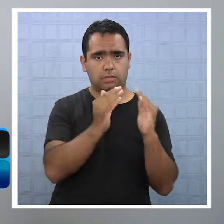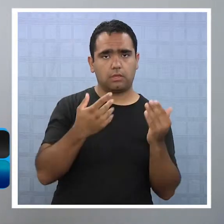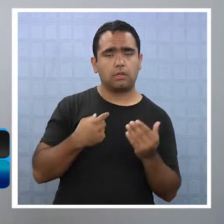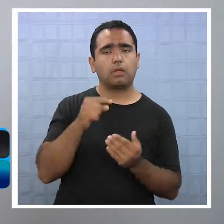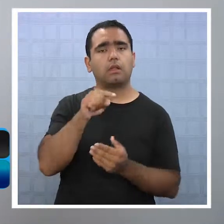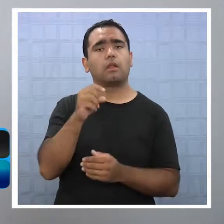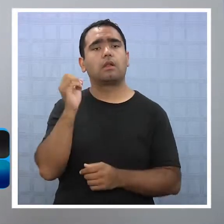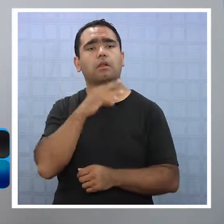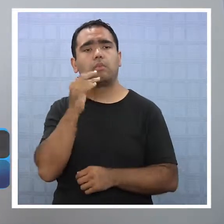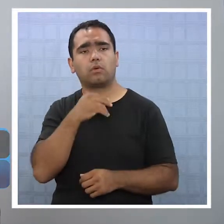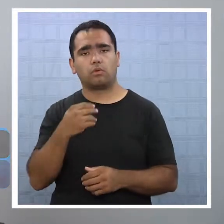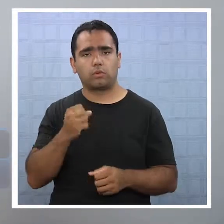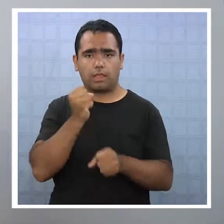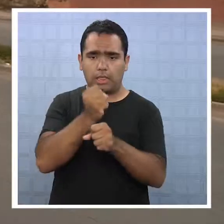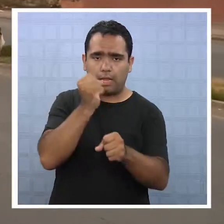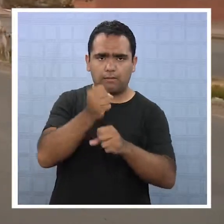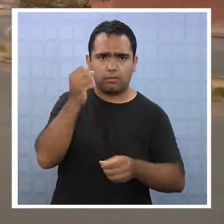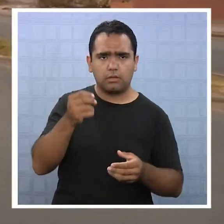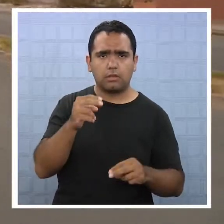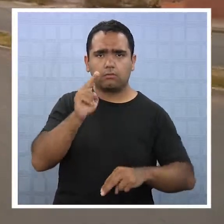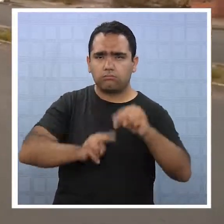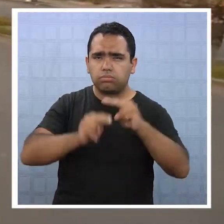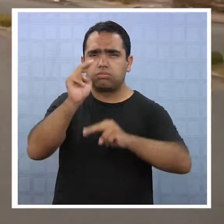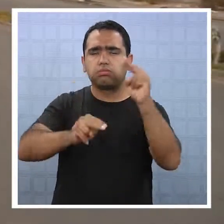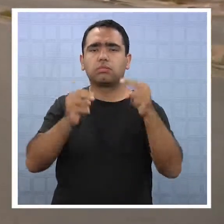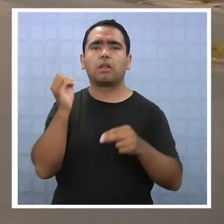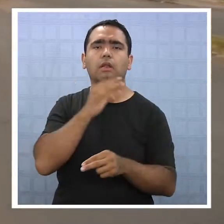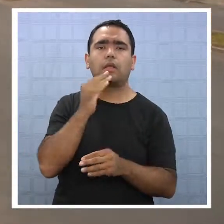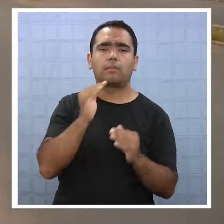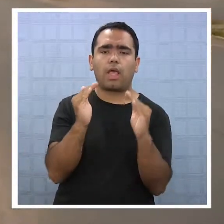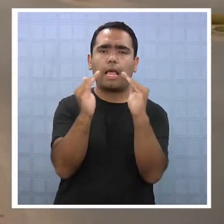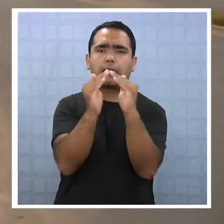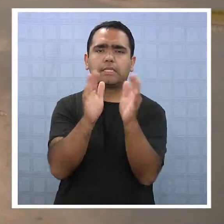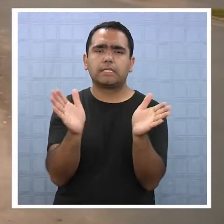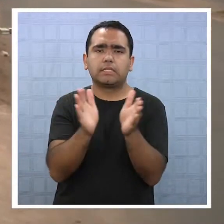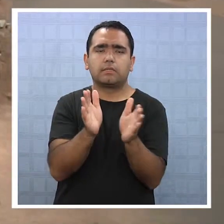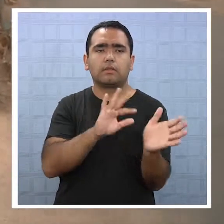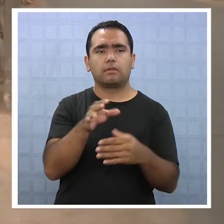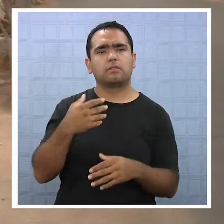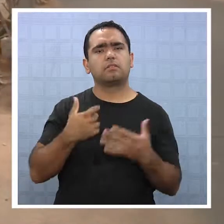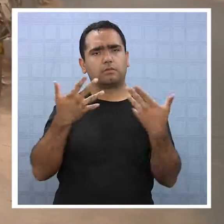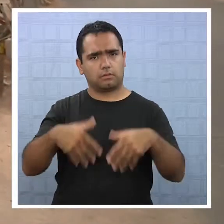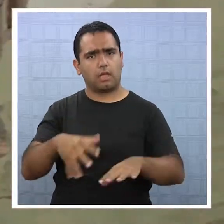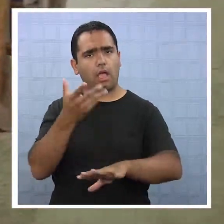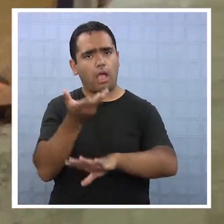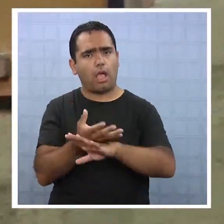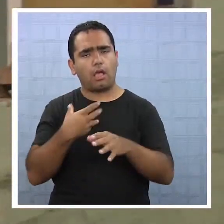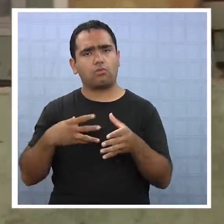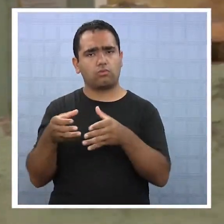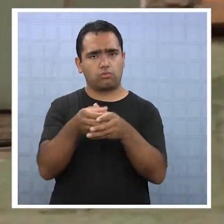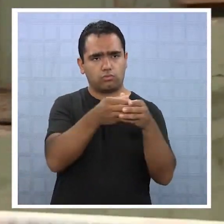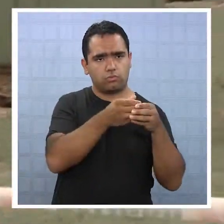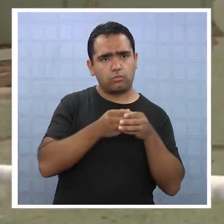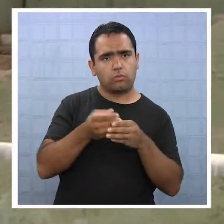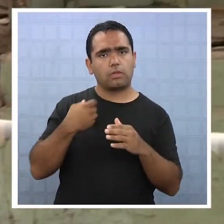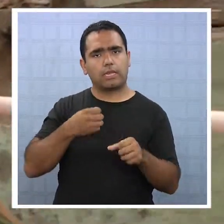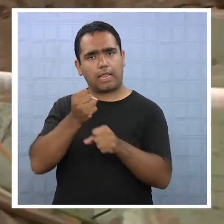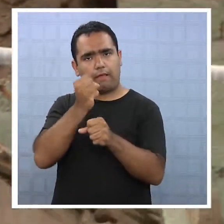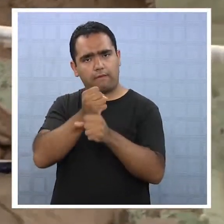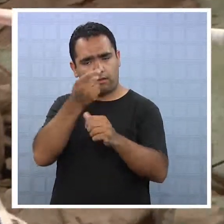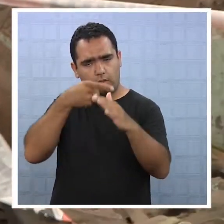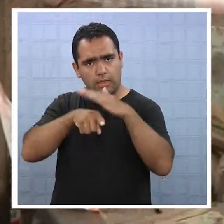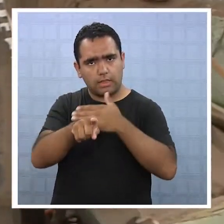trabajando en el levantamiento de casas de emergencia. De hecho, ya tenemos team que están trabajando en el interior, hemos construido ya alrededor de